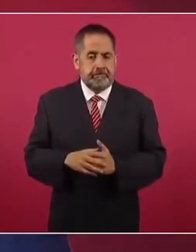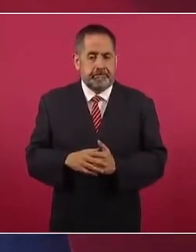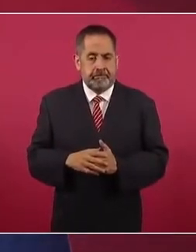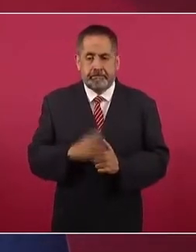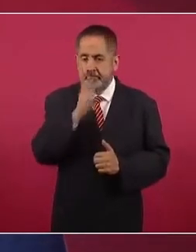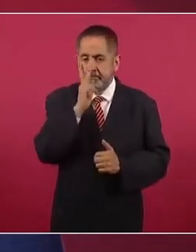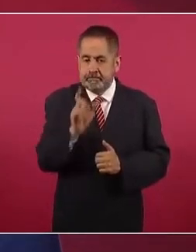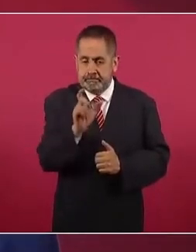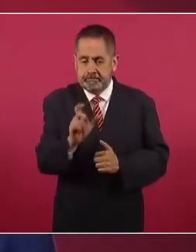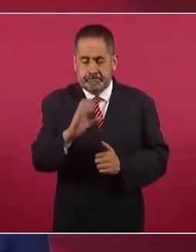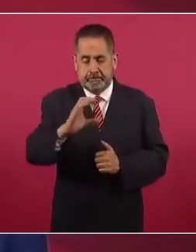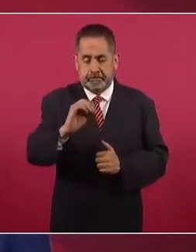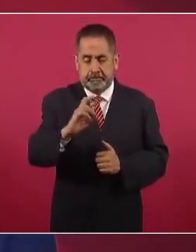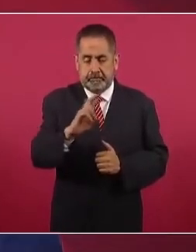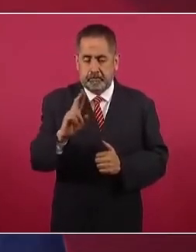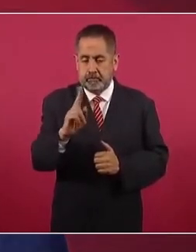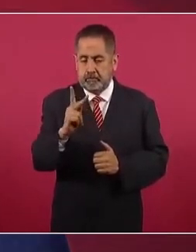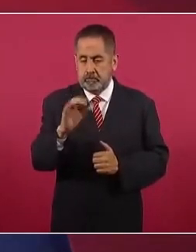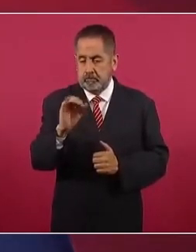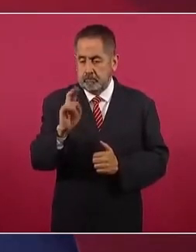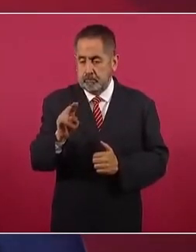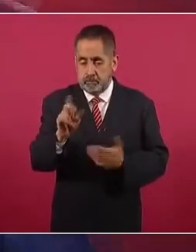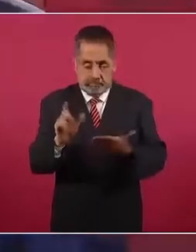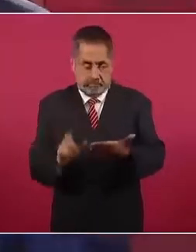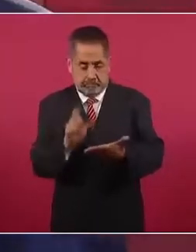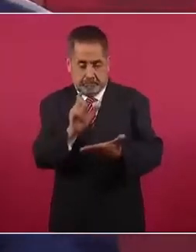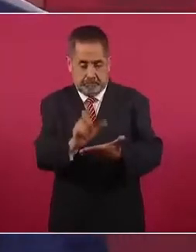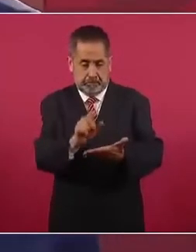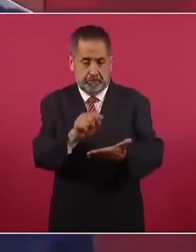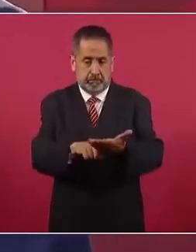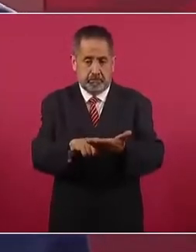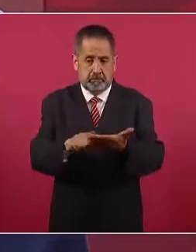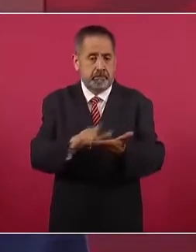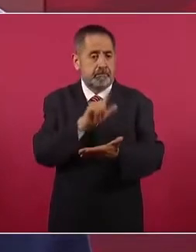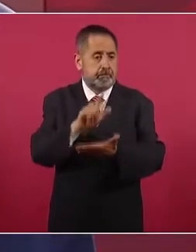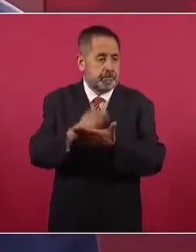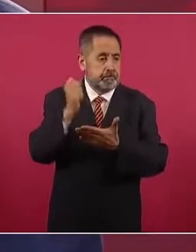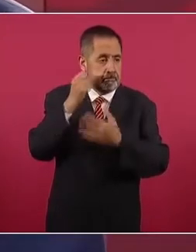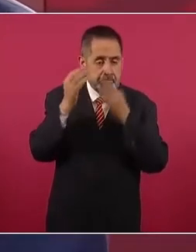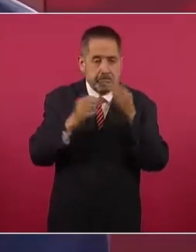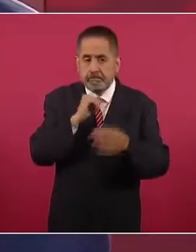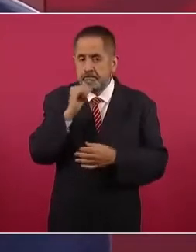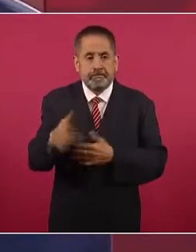corrupción, no aparecía ni siquiera en el discurso.